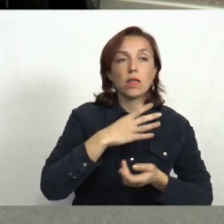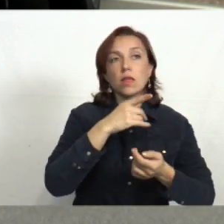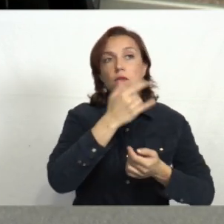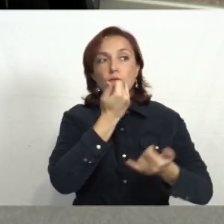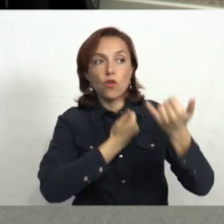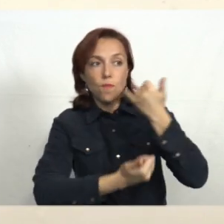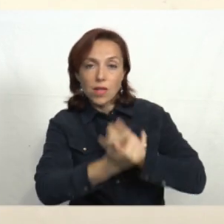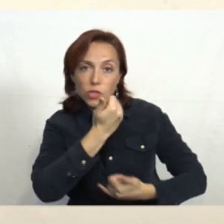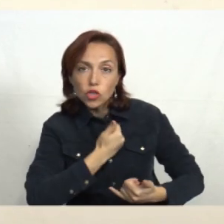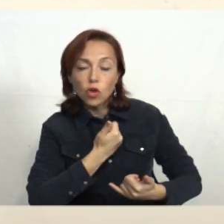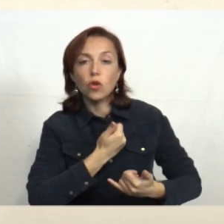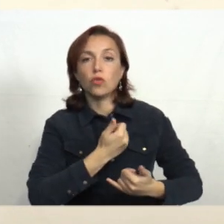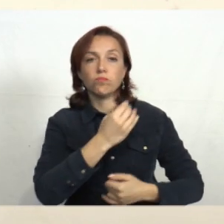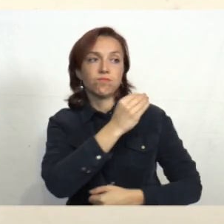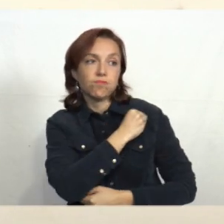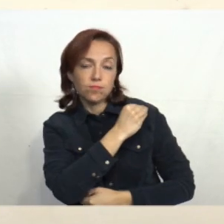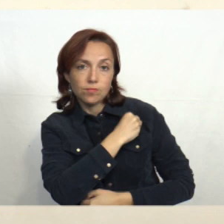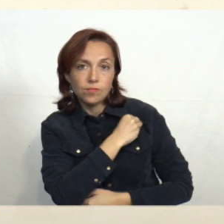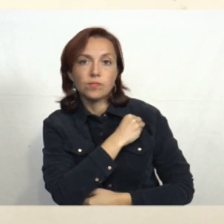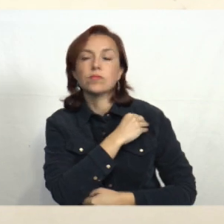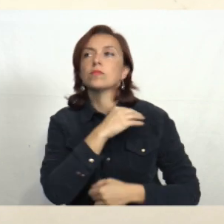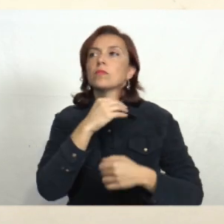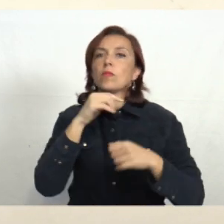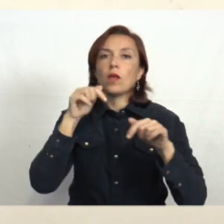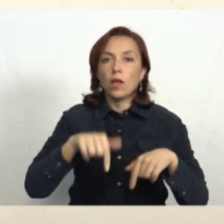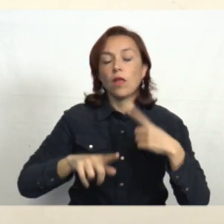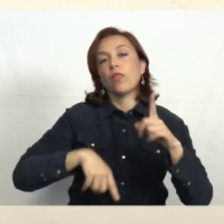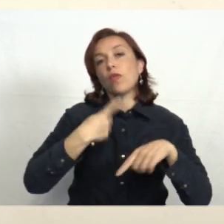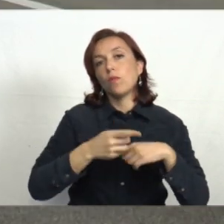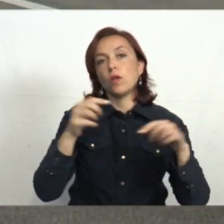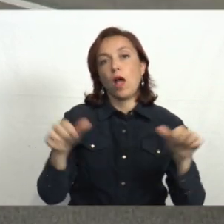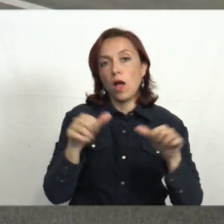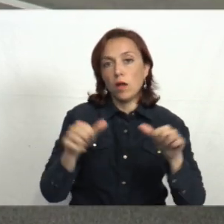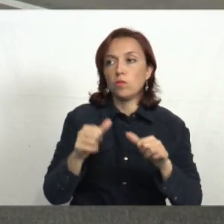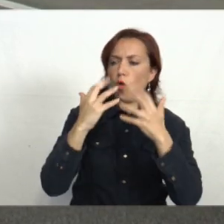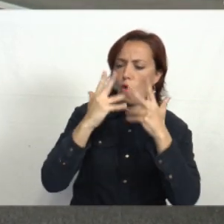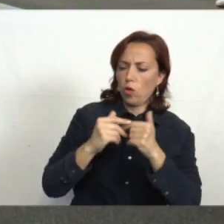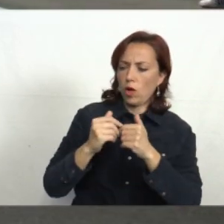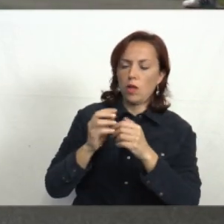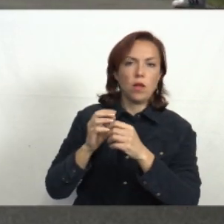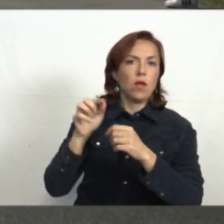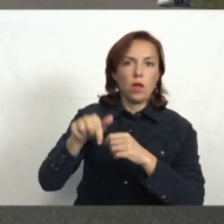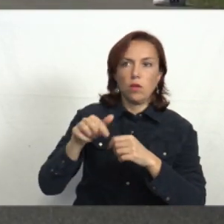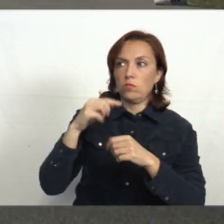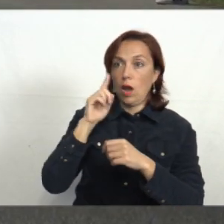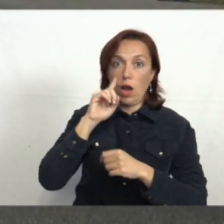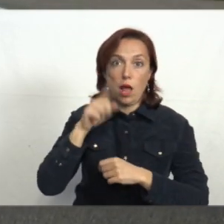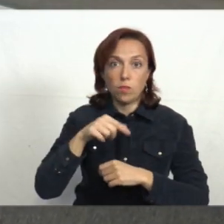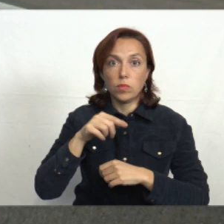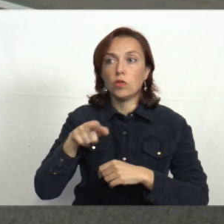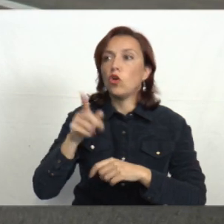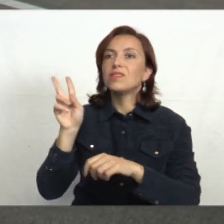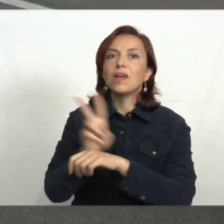que la información y los datos que nosotros recabamos para instrumentar estos dispositivos, que son dinámicos y